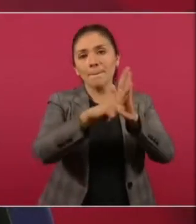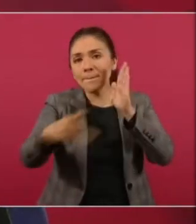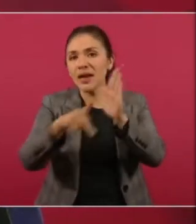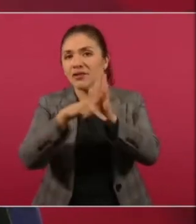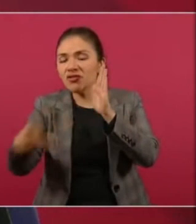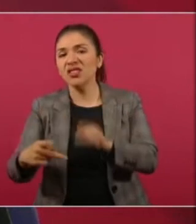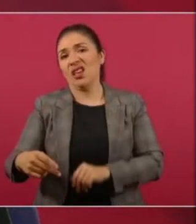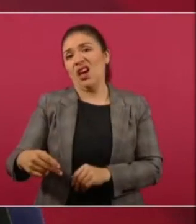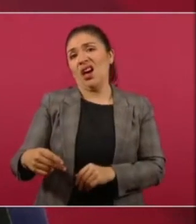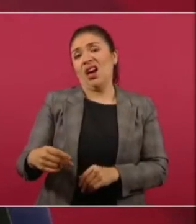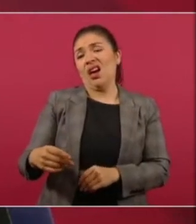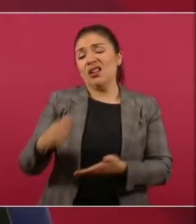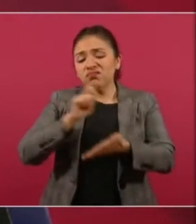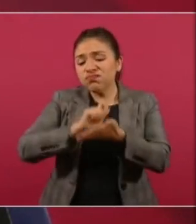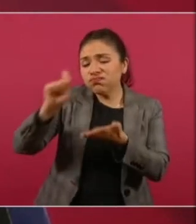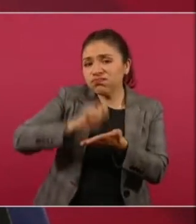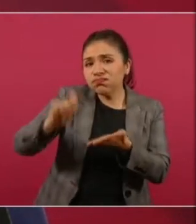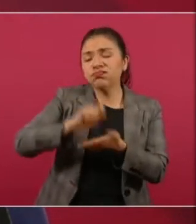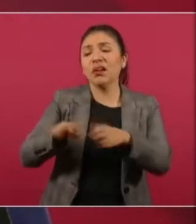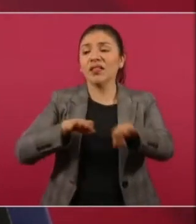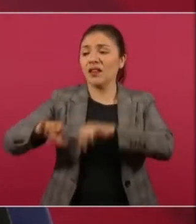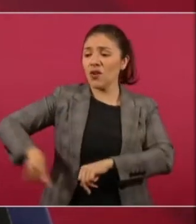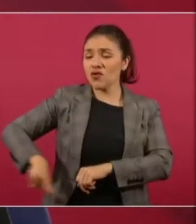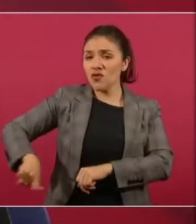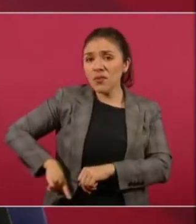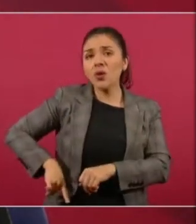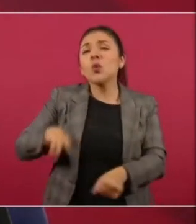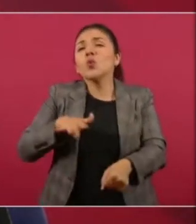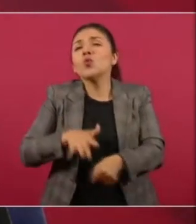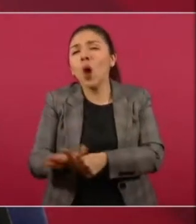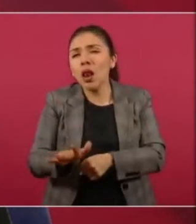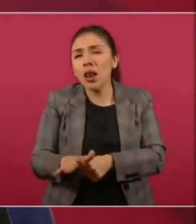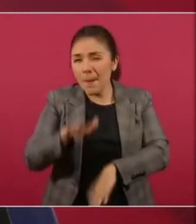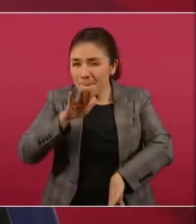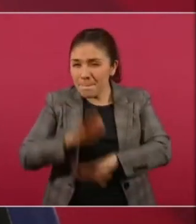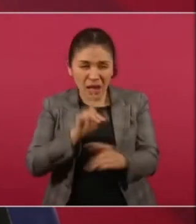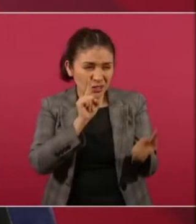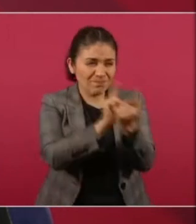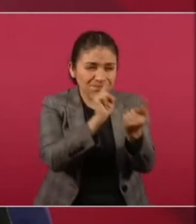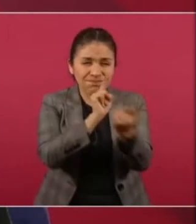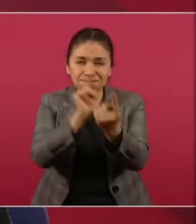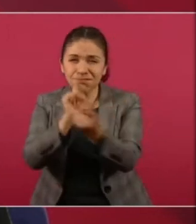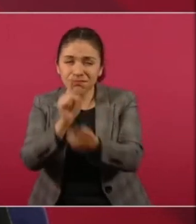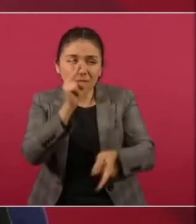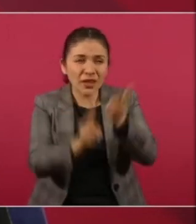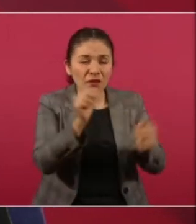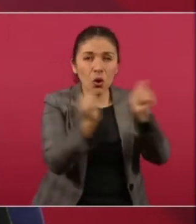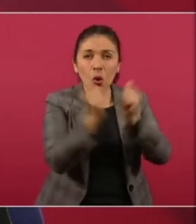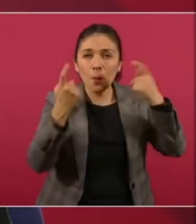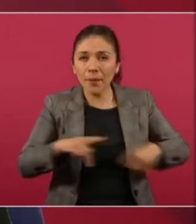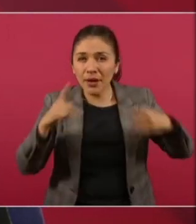ni un servidor público que hable. Más con la gente que el presidente de México.